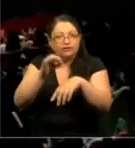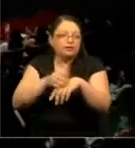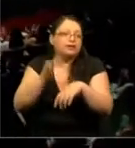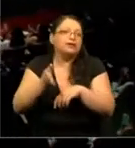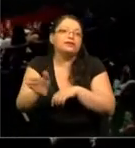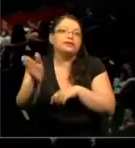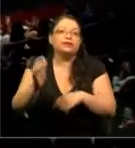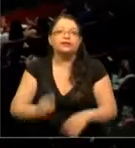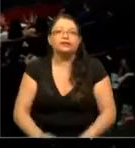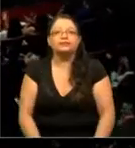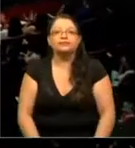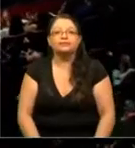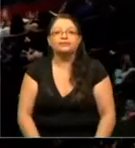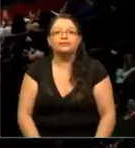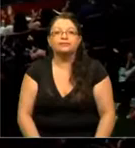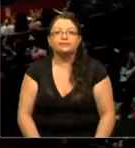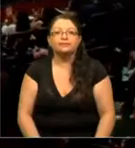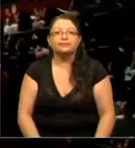Hola.